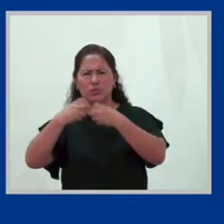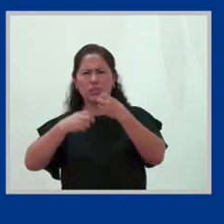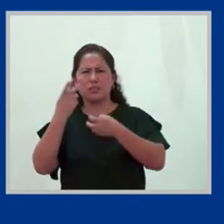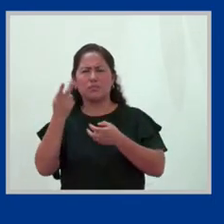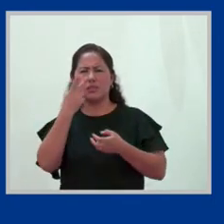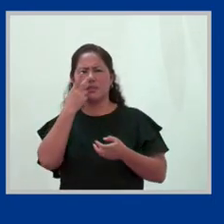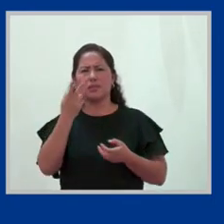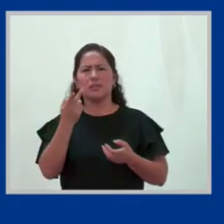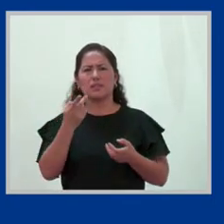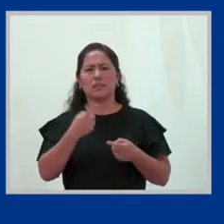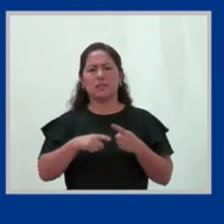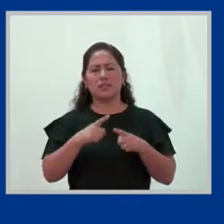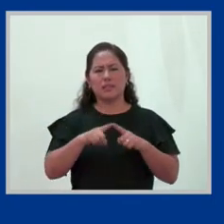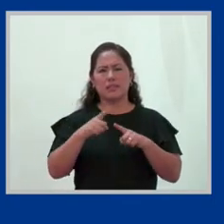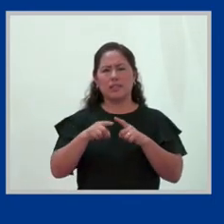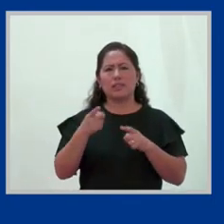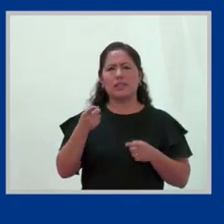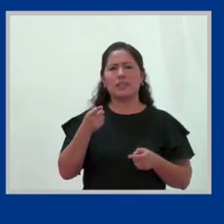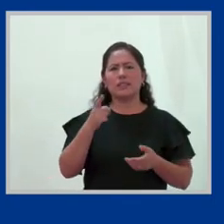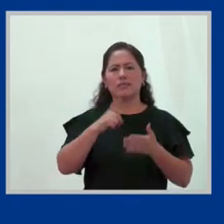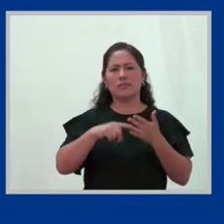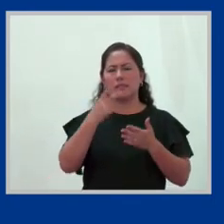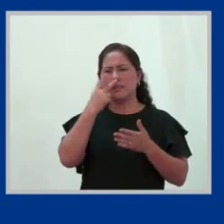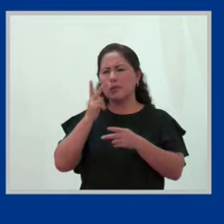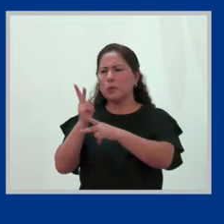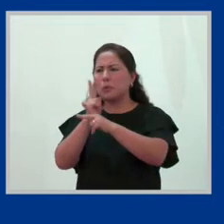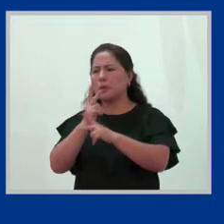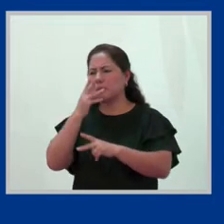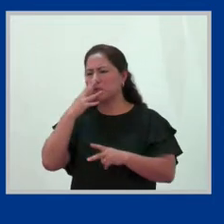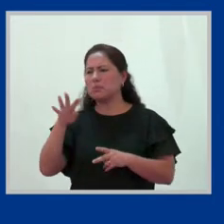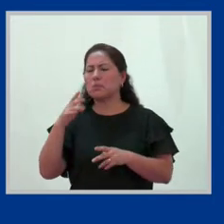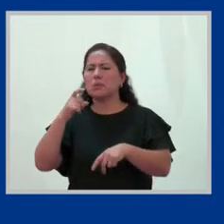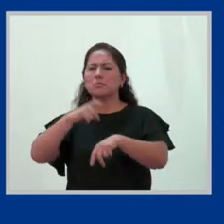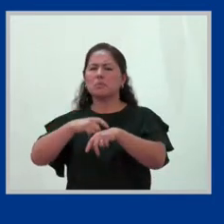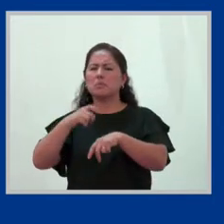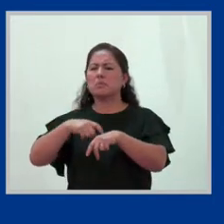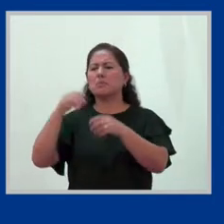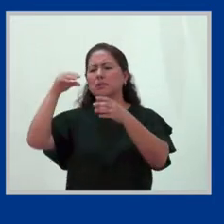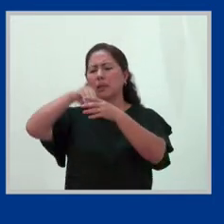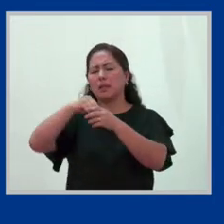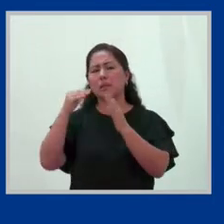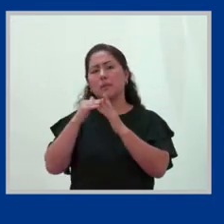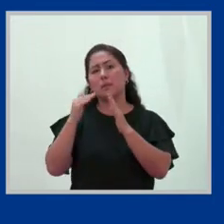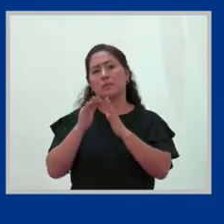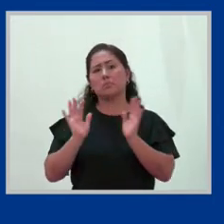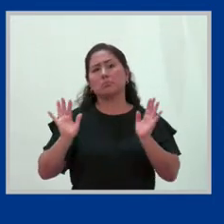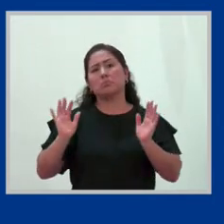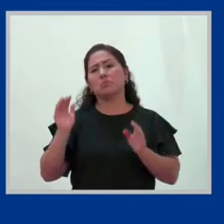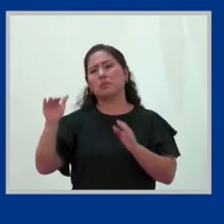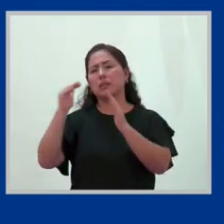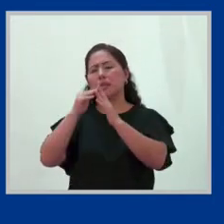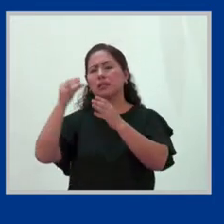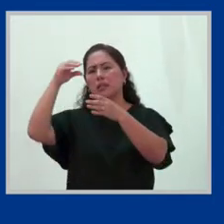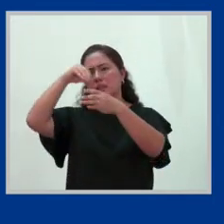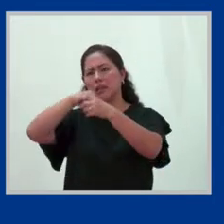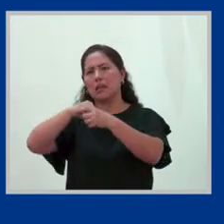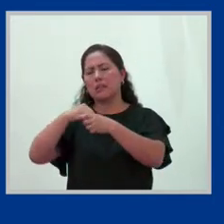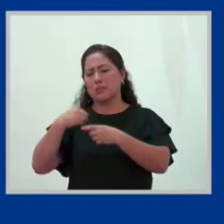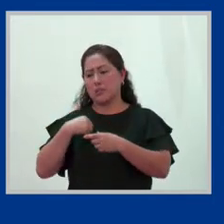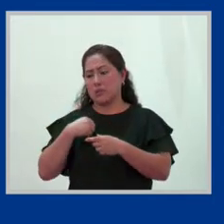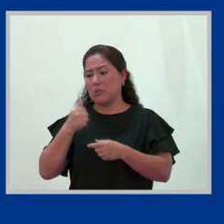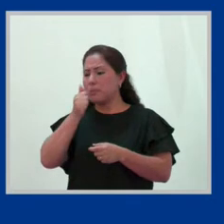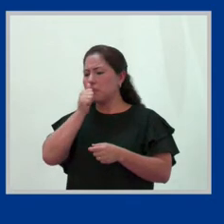esos cuidados han resultado siendo casi que invisibles porque pasan en la casa, pues. La casa es ese ámbito privado, ¿no? Ahí no nos